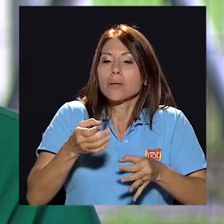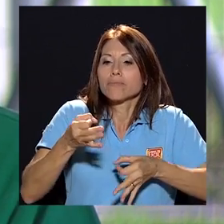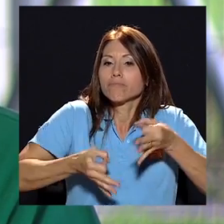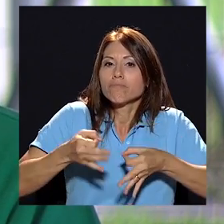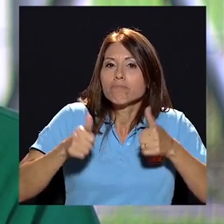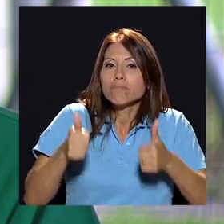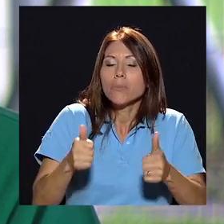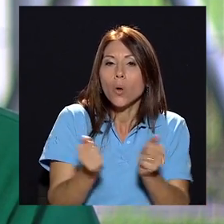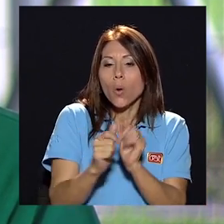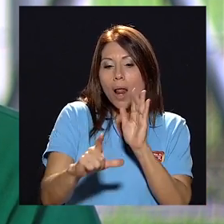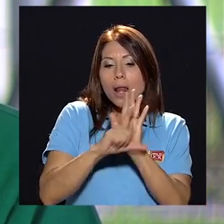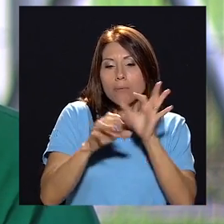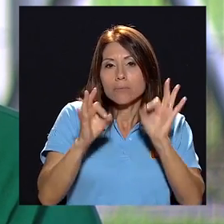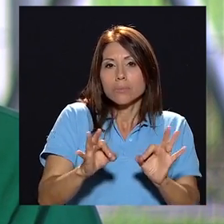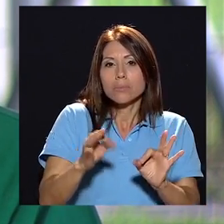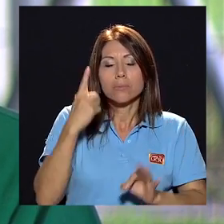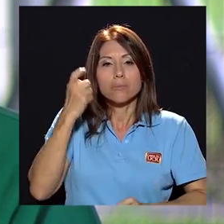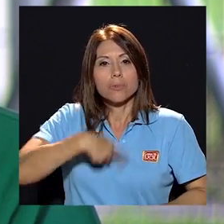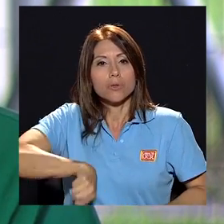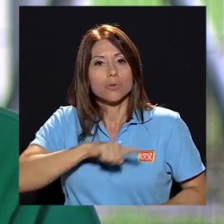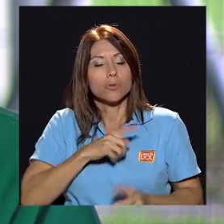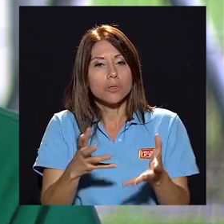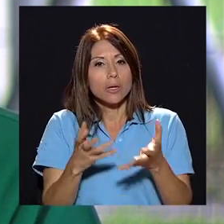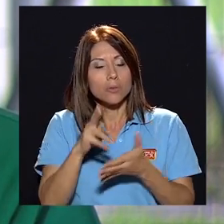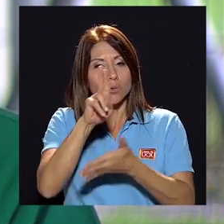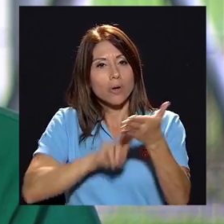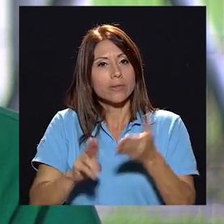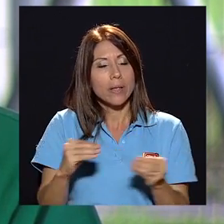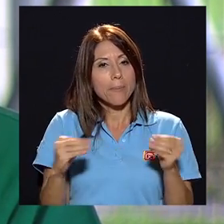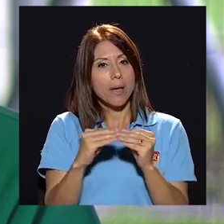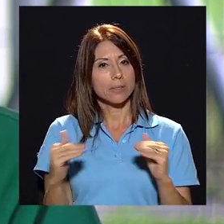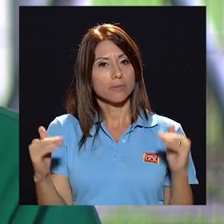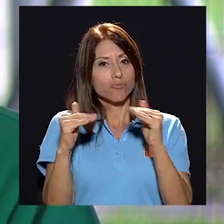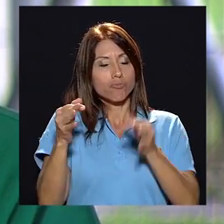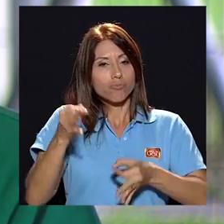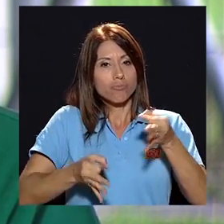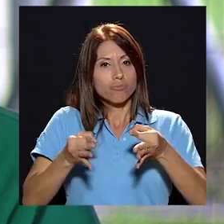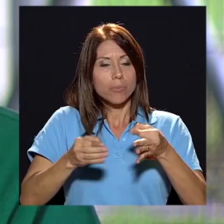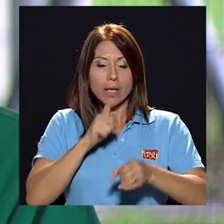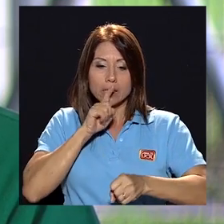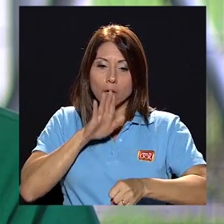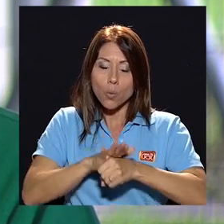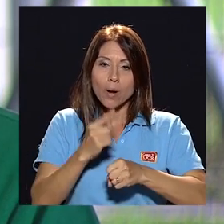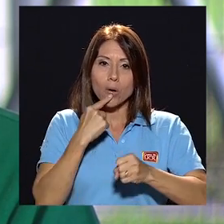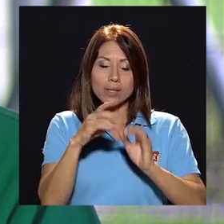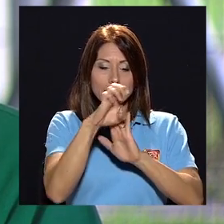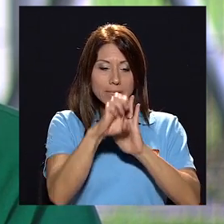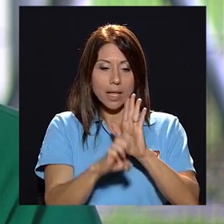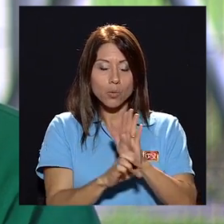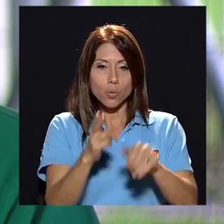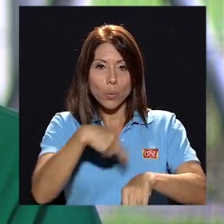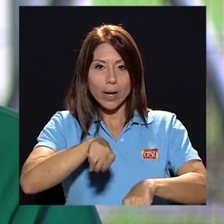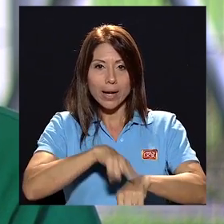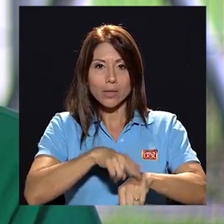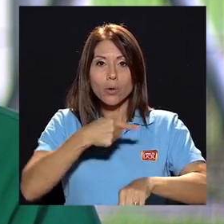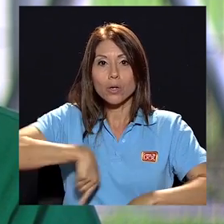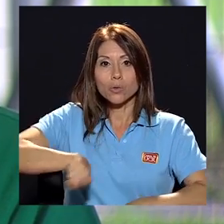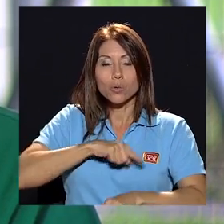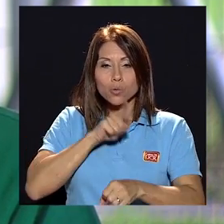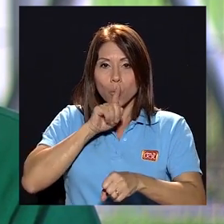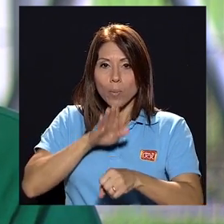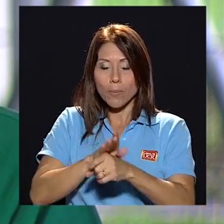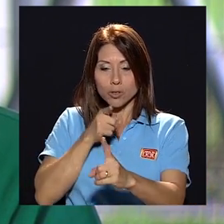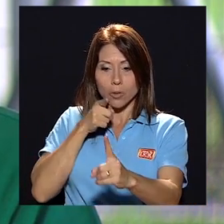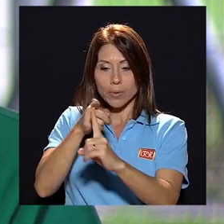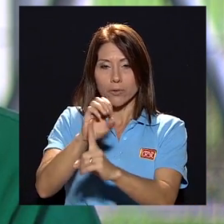argumento siempre con la ley en la mano porque lo que queremos es una universidad más justa que realmente se cumpla lo que dice el estatuto orgánico y que cumplamos el objetivo